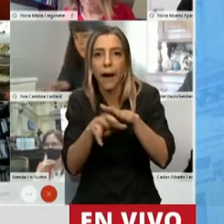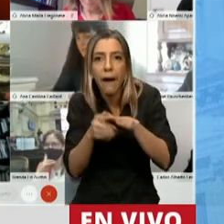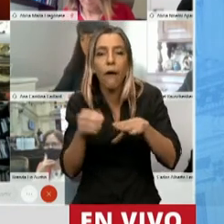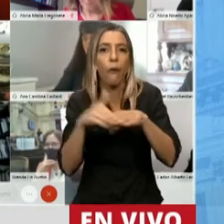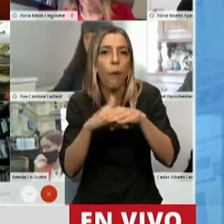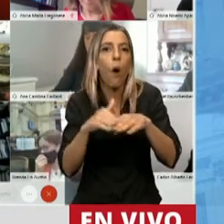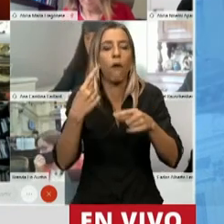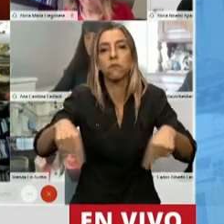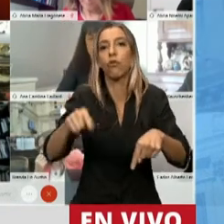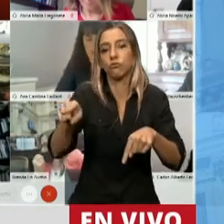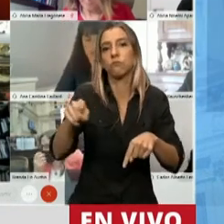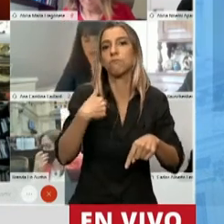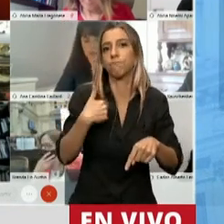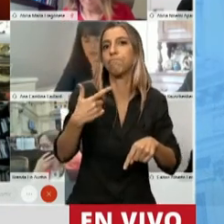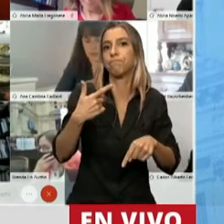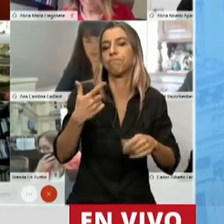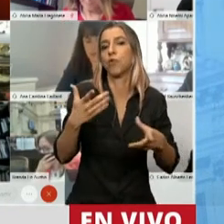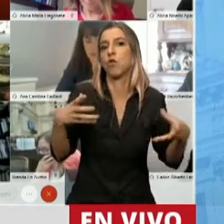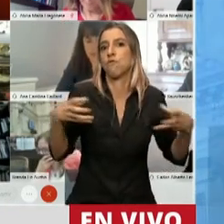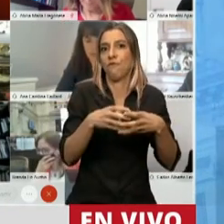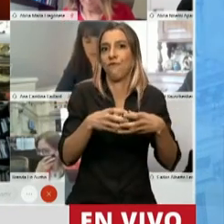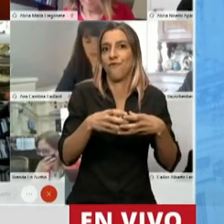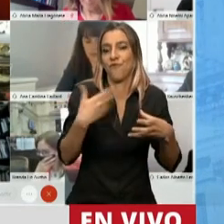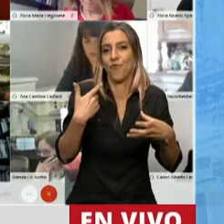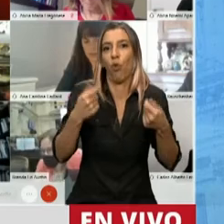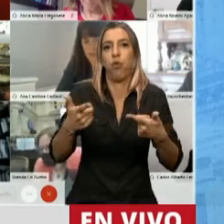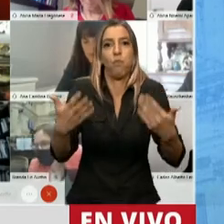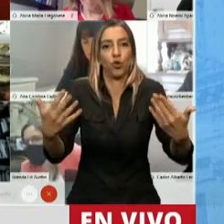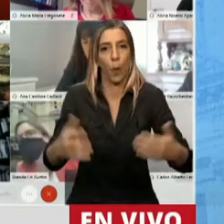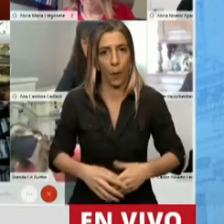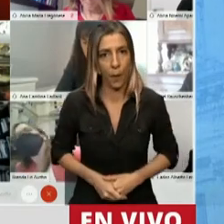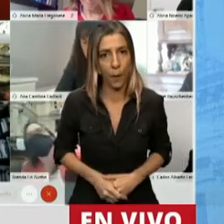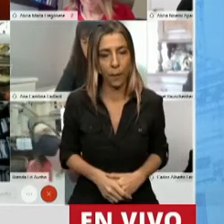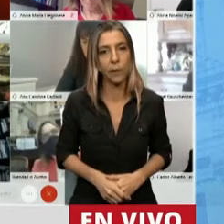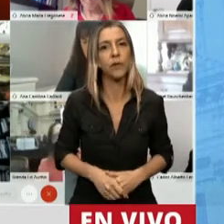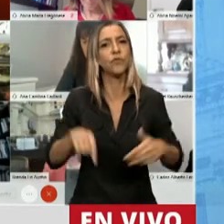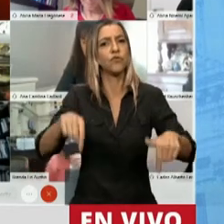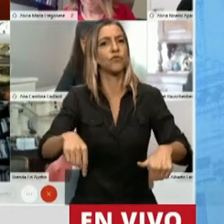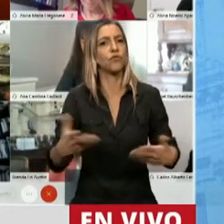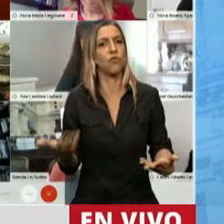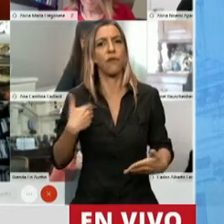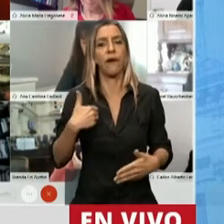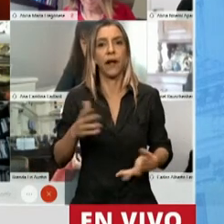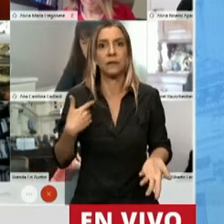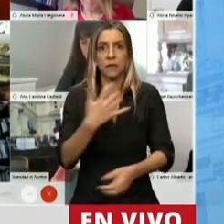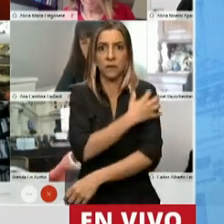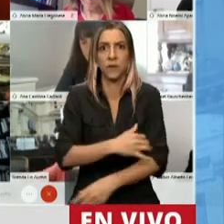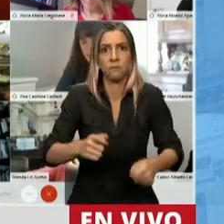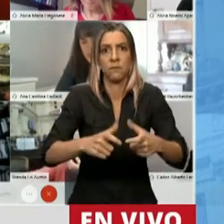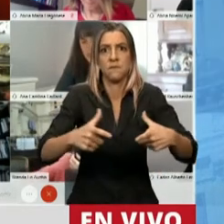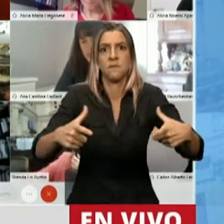existiendo. Hoy es inaceptable que en este país, donde la pobreza creció,